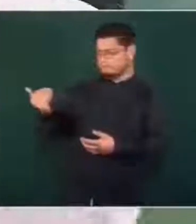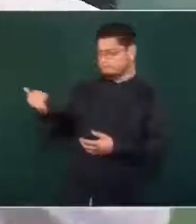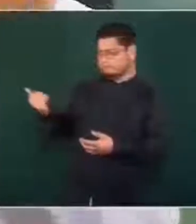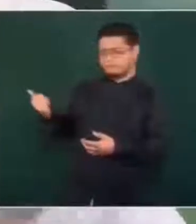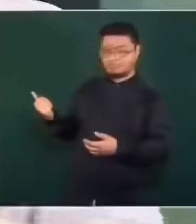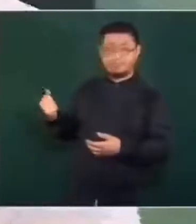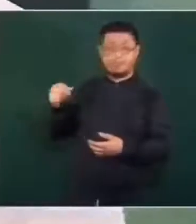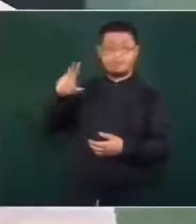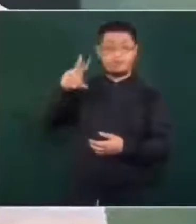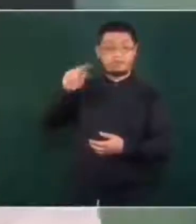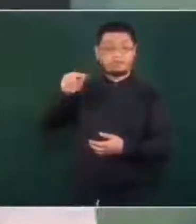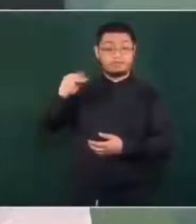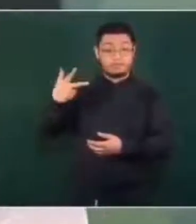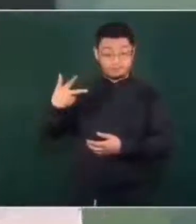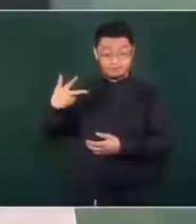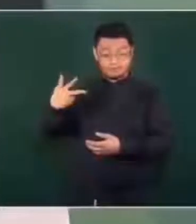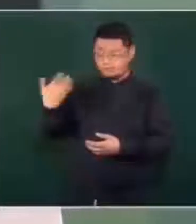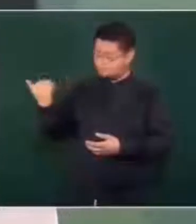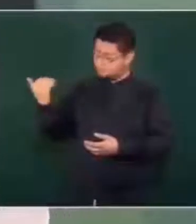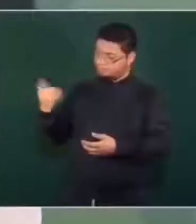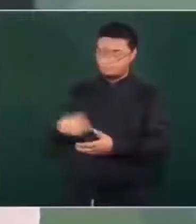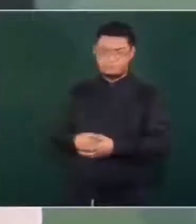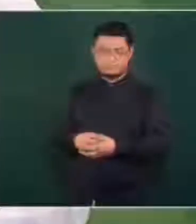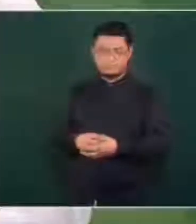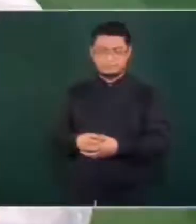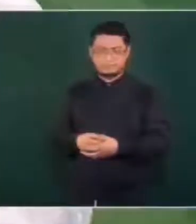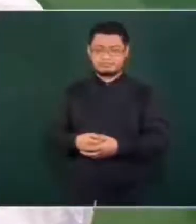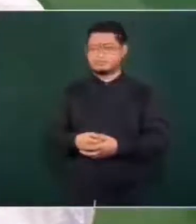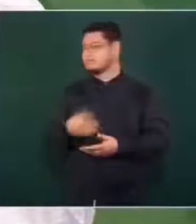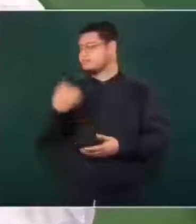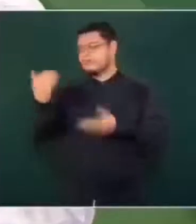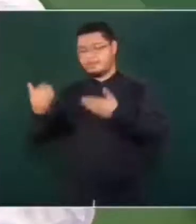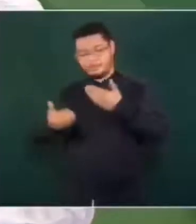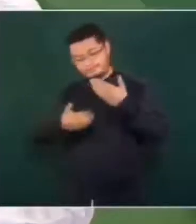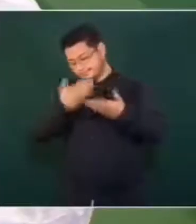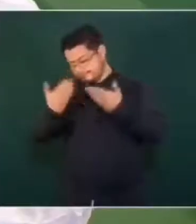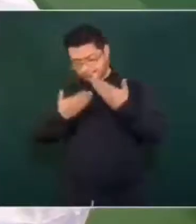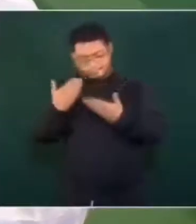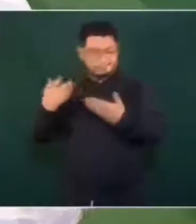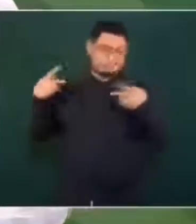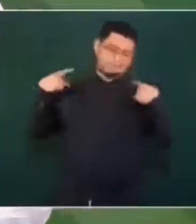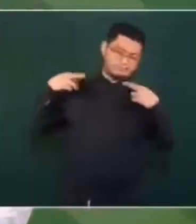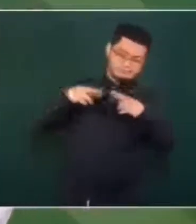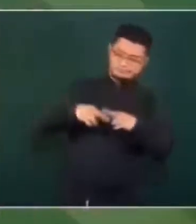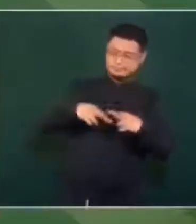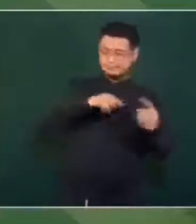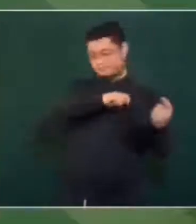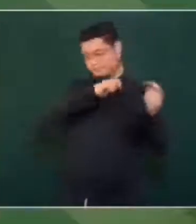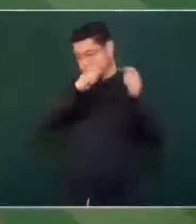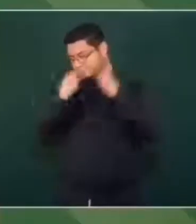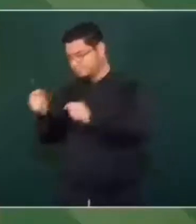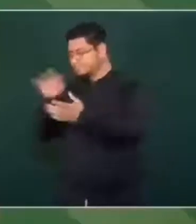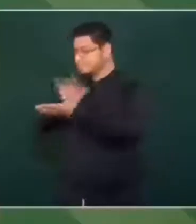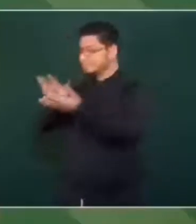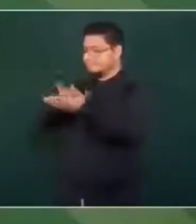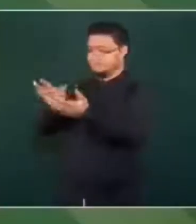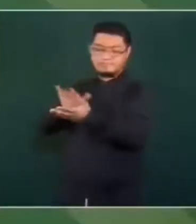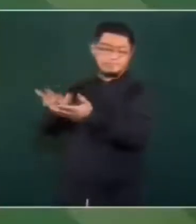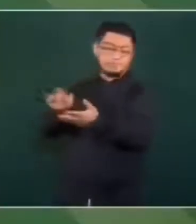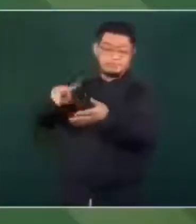en otros tiempos, estudiantes, maestros se volcaron en apoyo al ingeniero Cárdenas